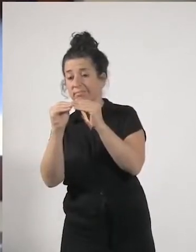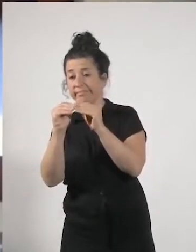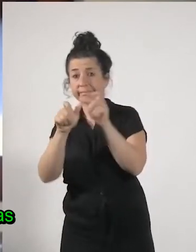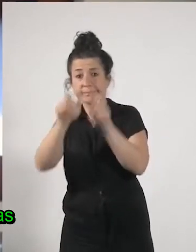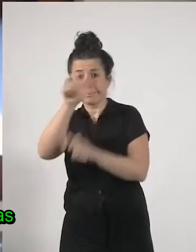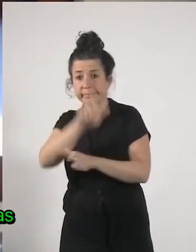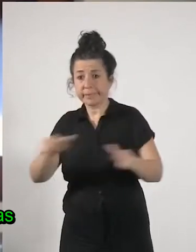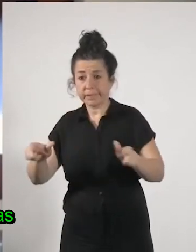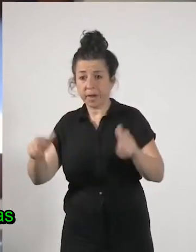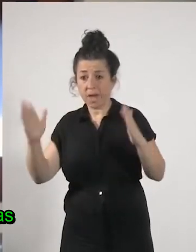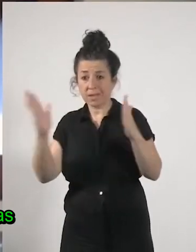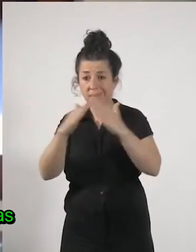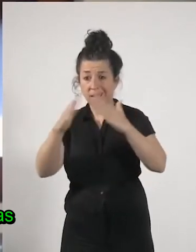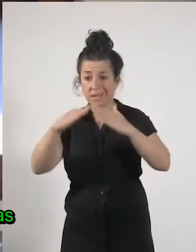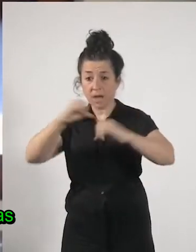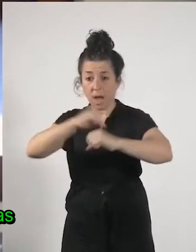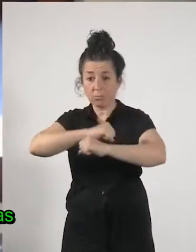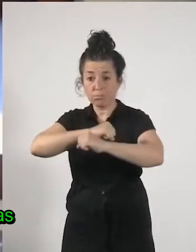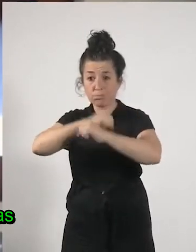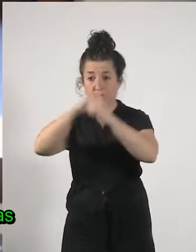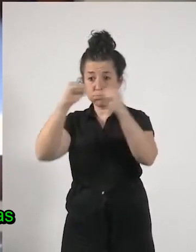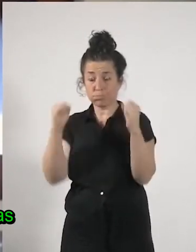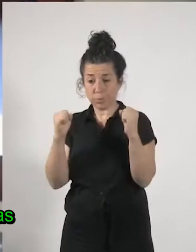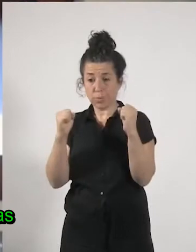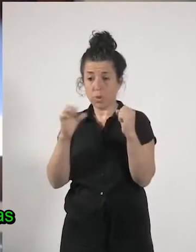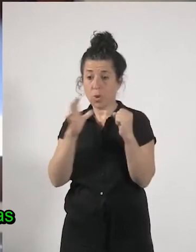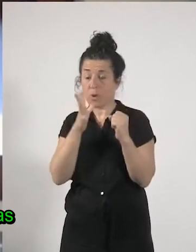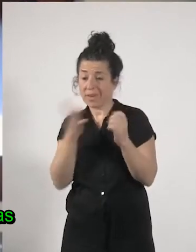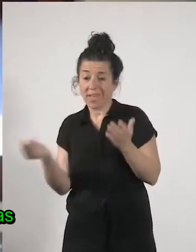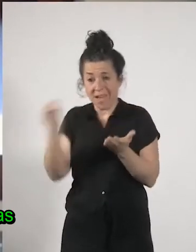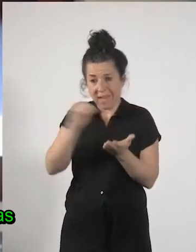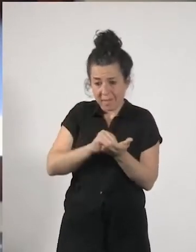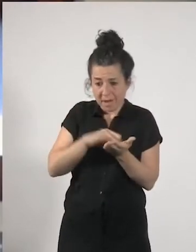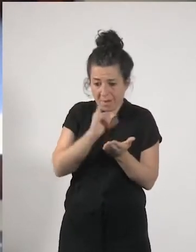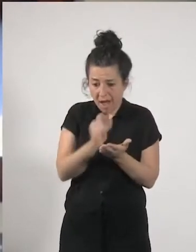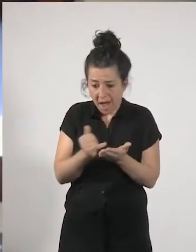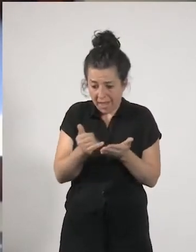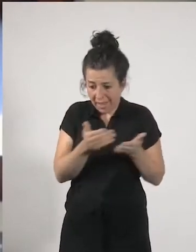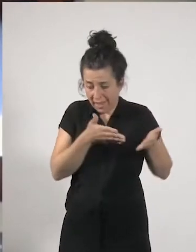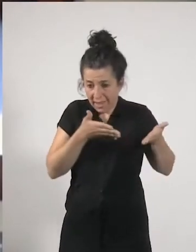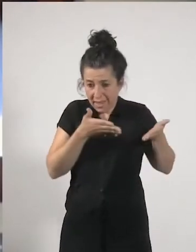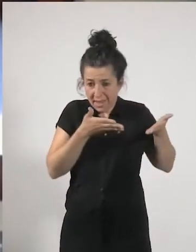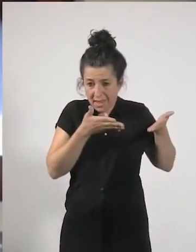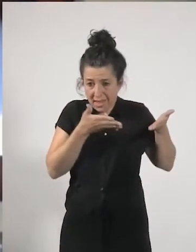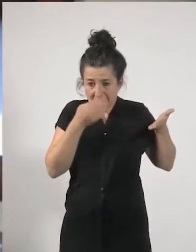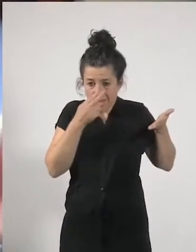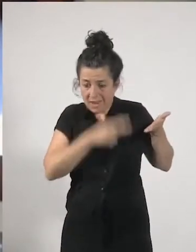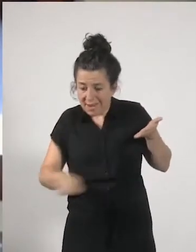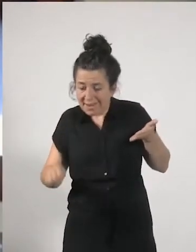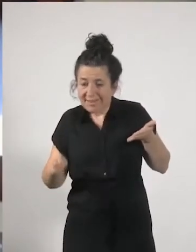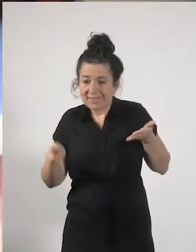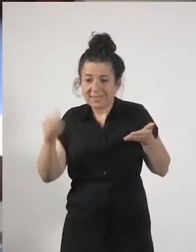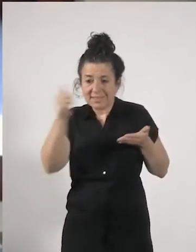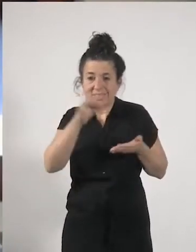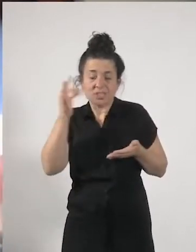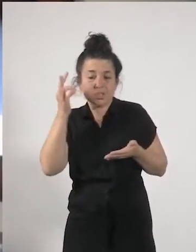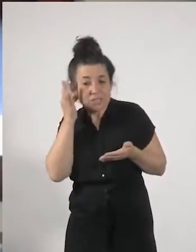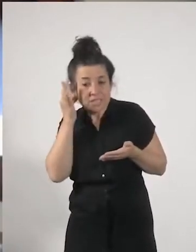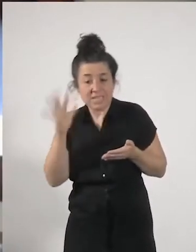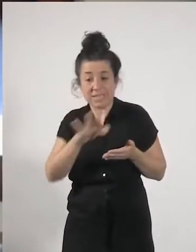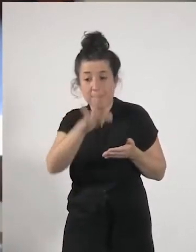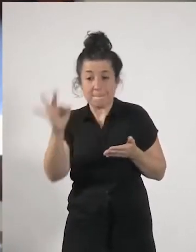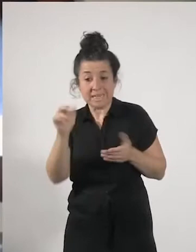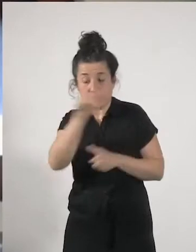a casa porque tenía además a las criaturas que cuidar allí a las criaturas y a las personas dependientes que también se